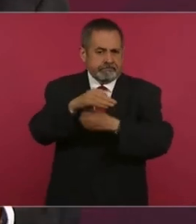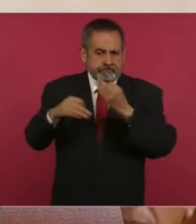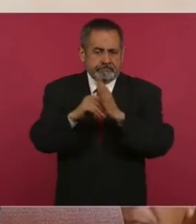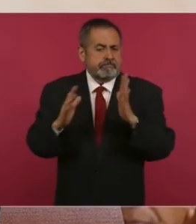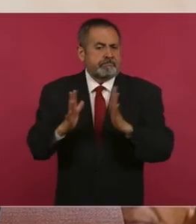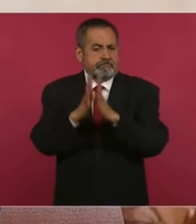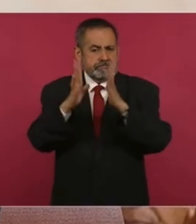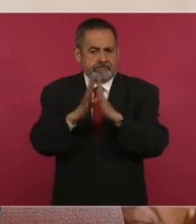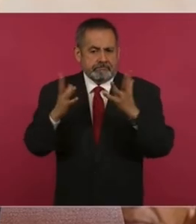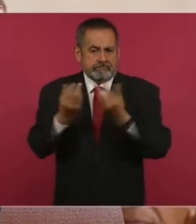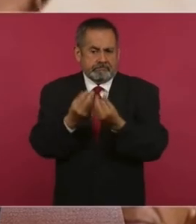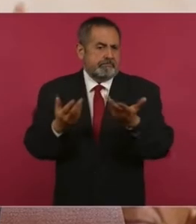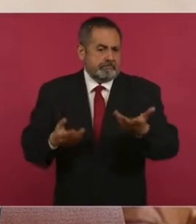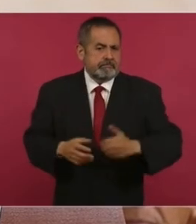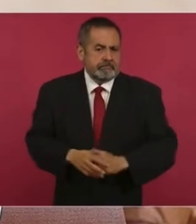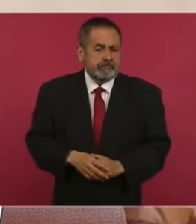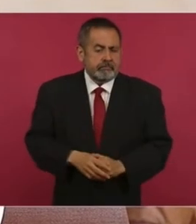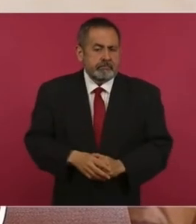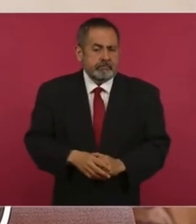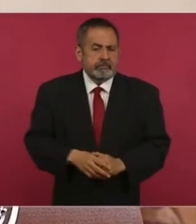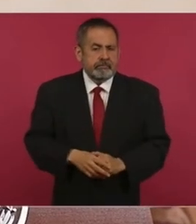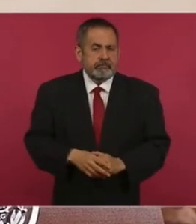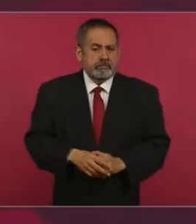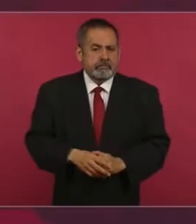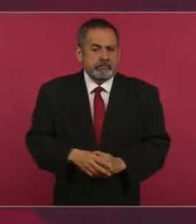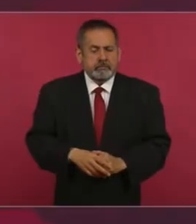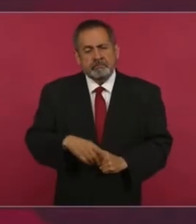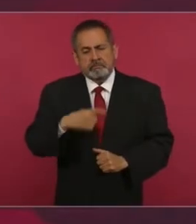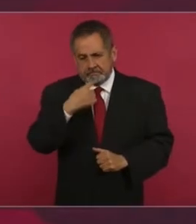Les voy también a informar… No.